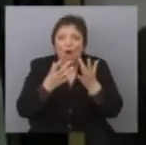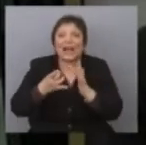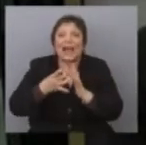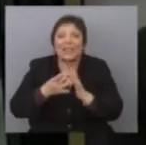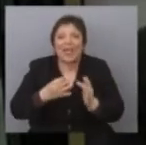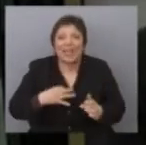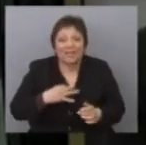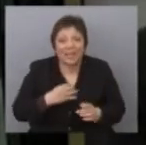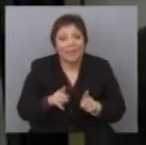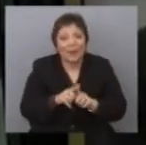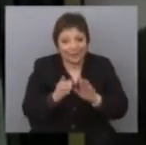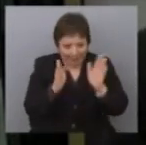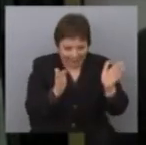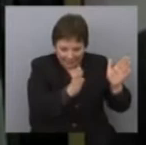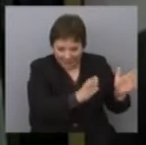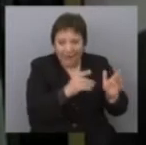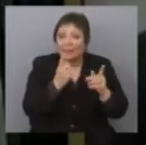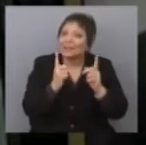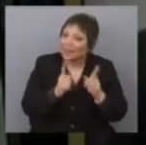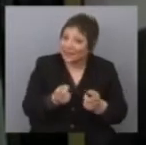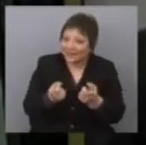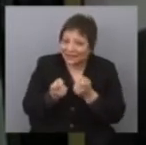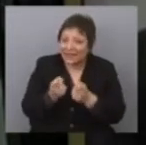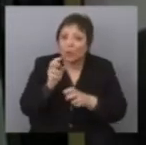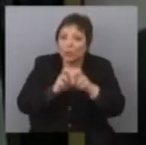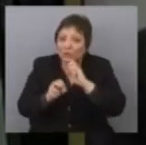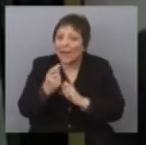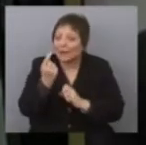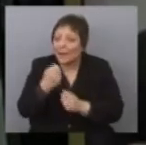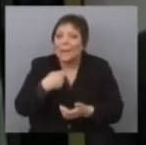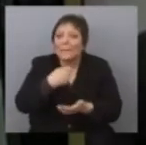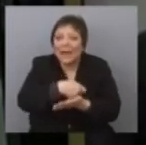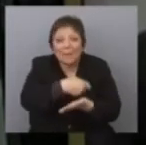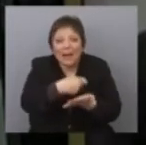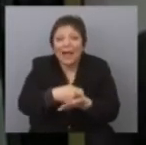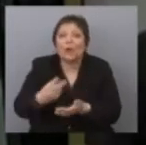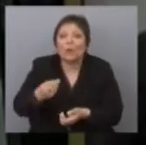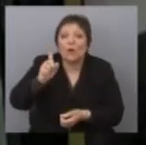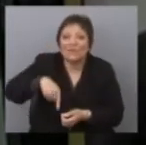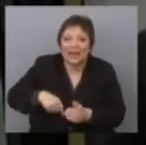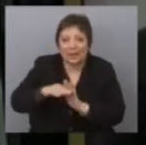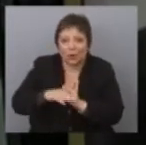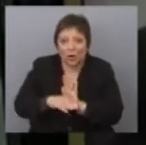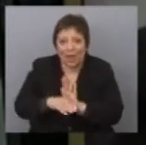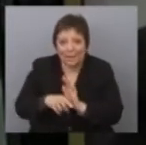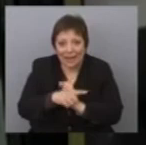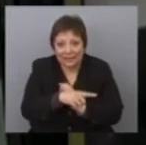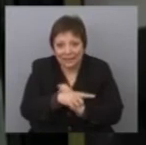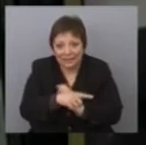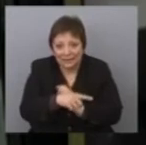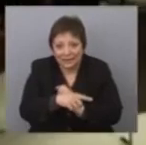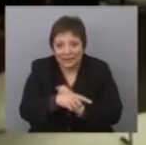vida, pero al mismo tiempo también es necesario generar los recursos para pagar todos estos